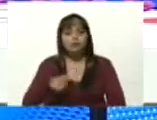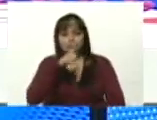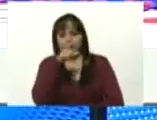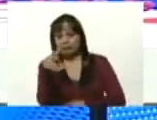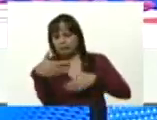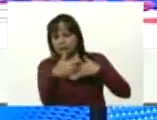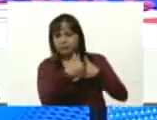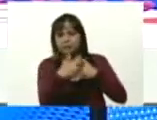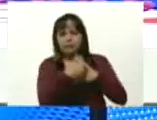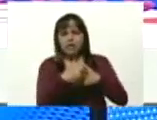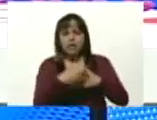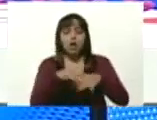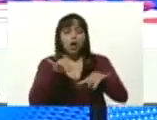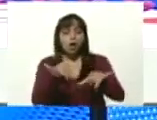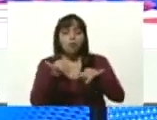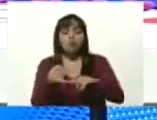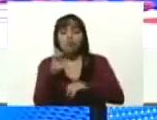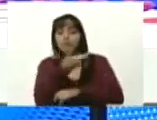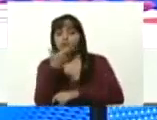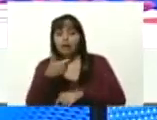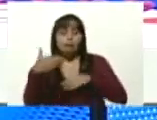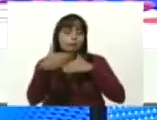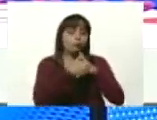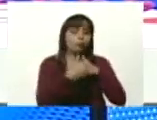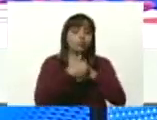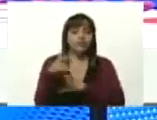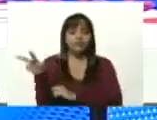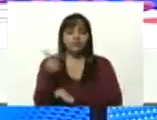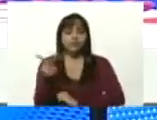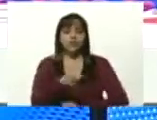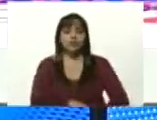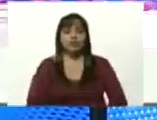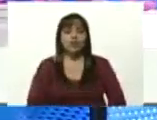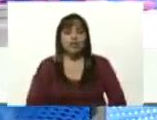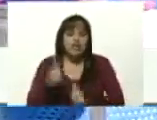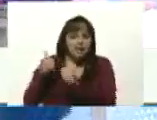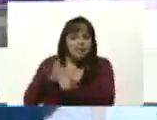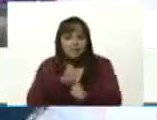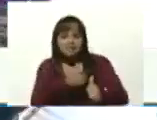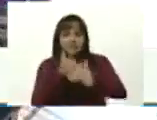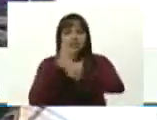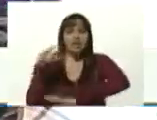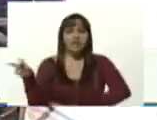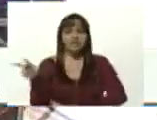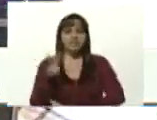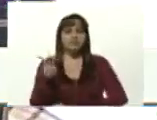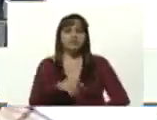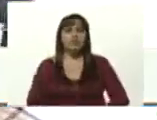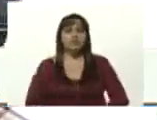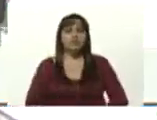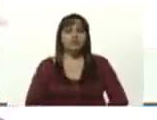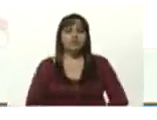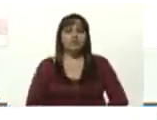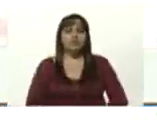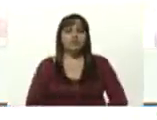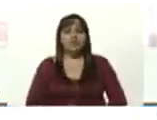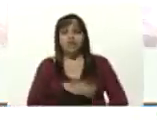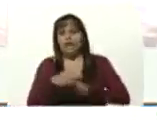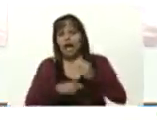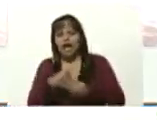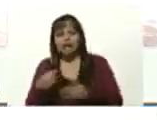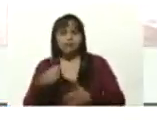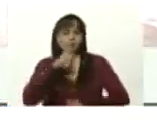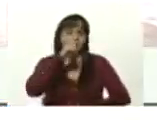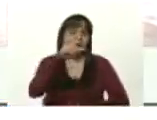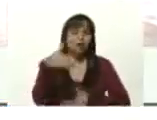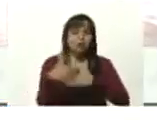los mismos que compiran contra Venezuela que persiguen a Venezuela que arremeten contra nuestra